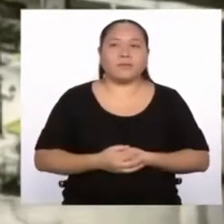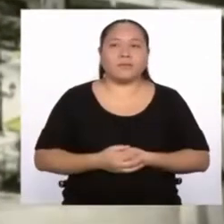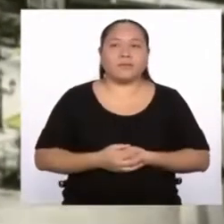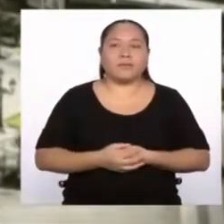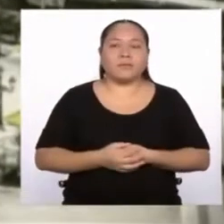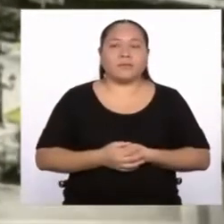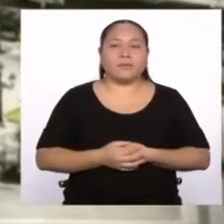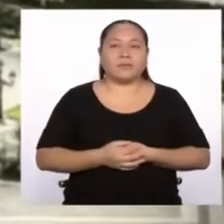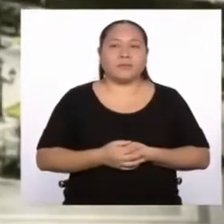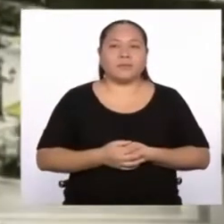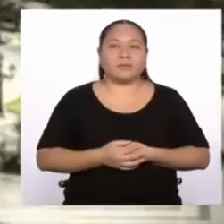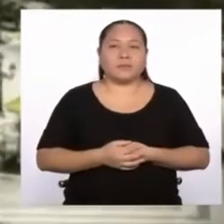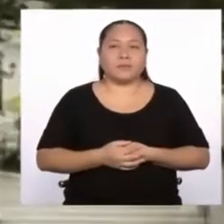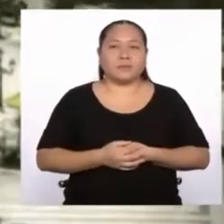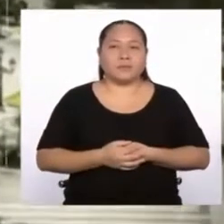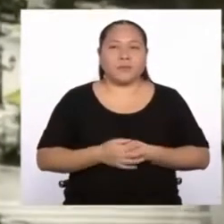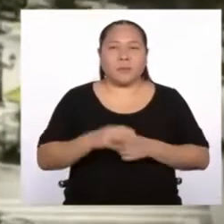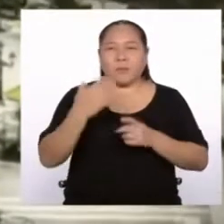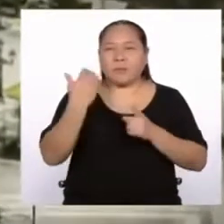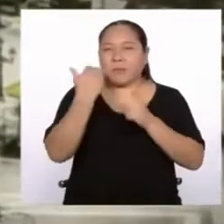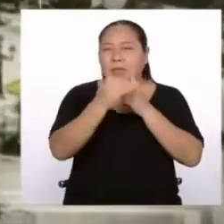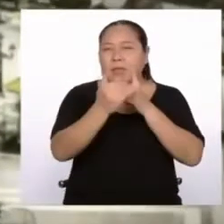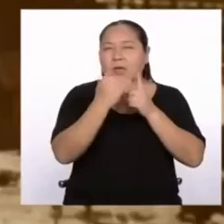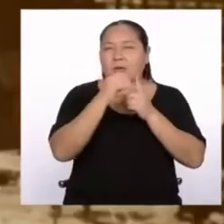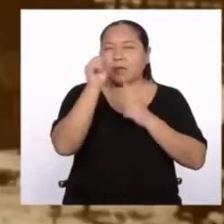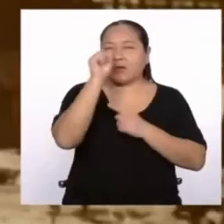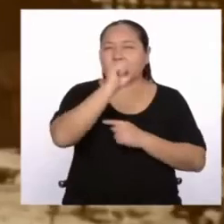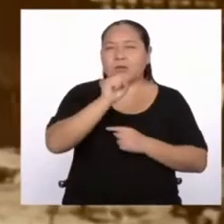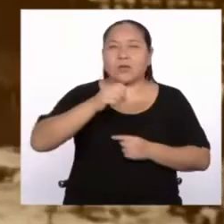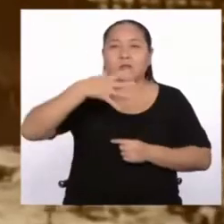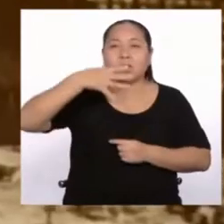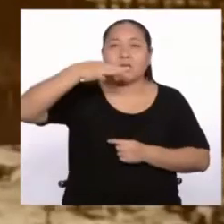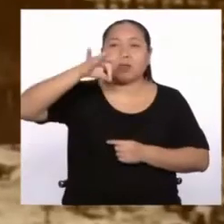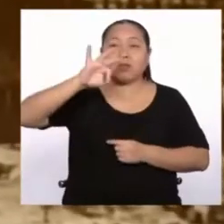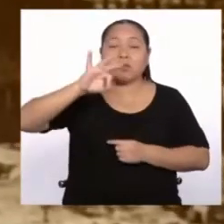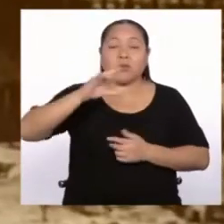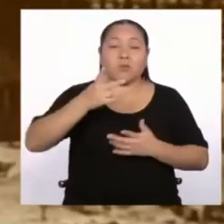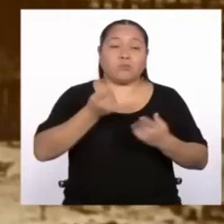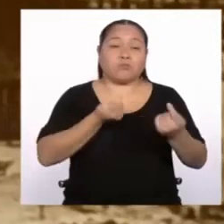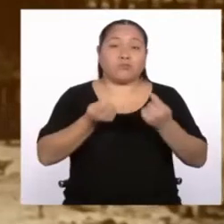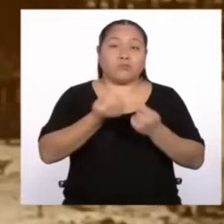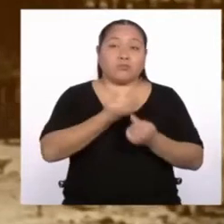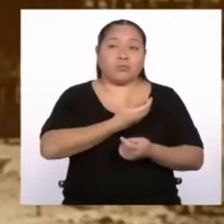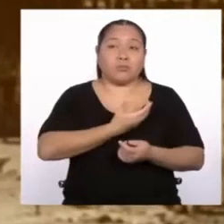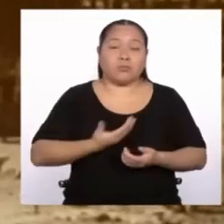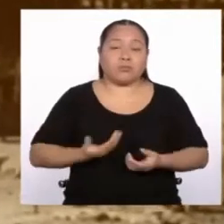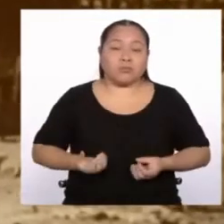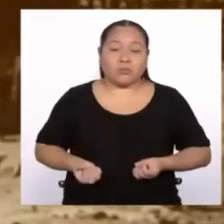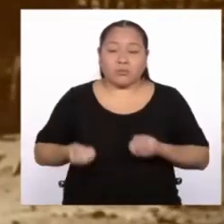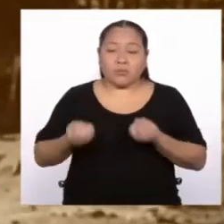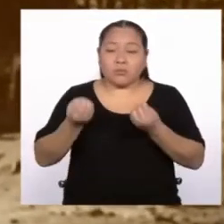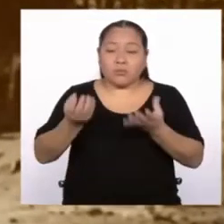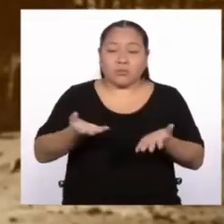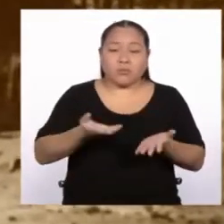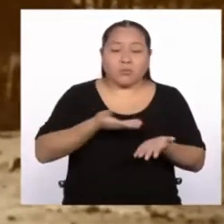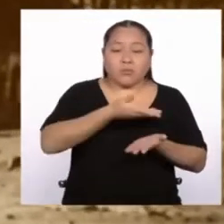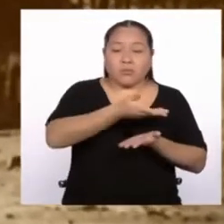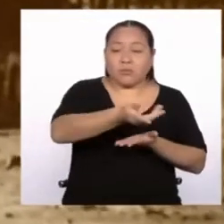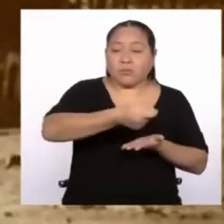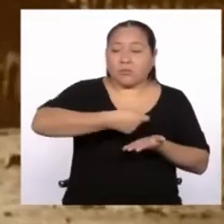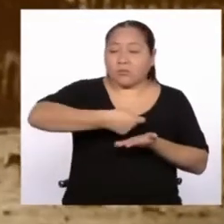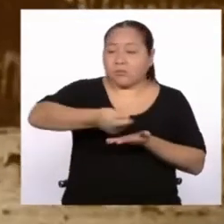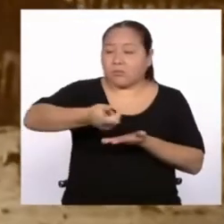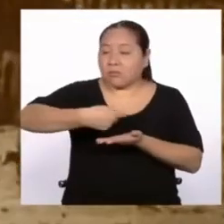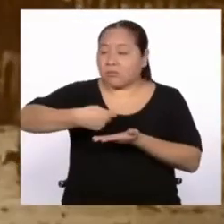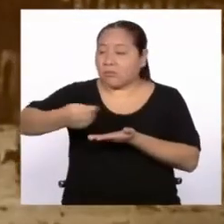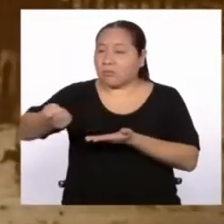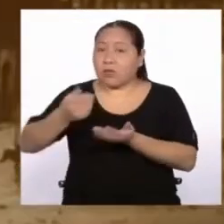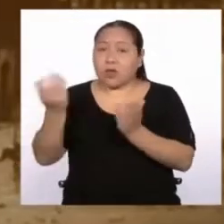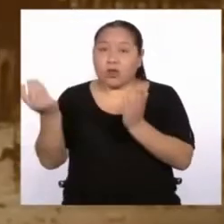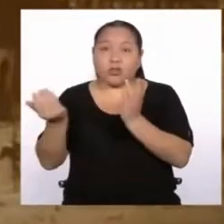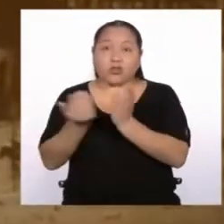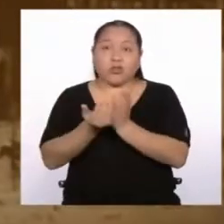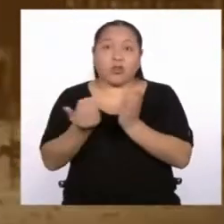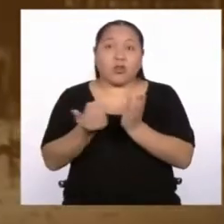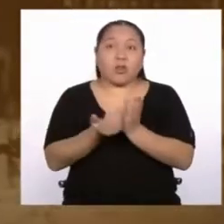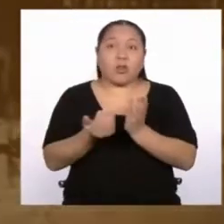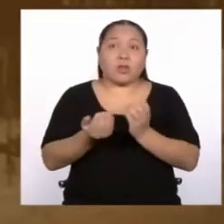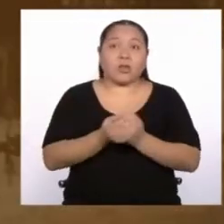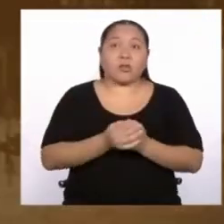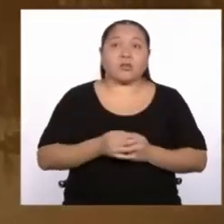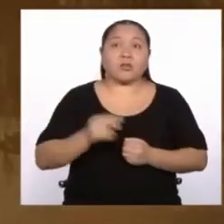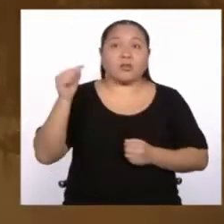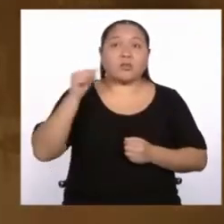A mediados del siglo XIX, el gobierno repartía gratuitamente en las escuelas elementales de la capital